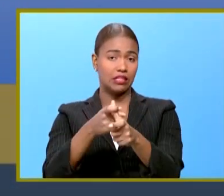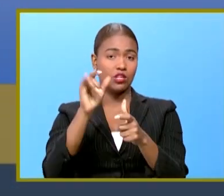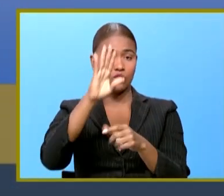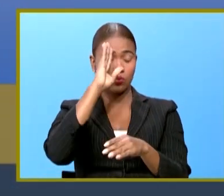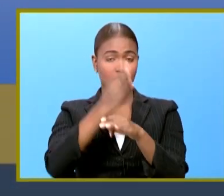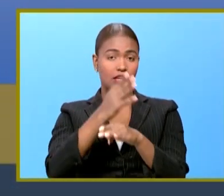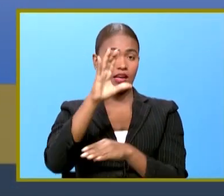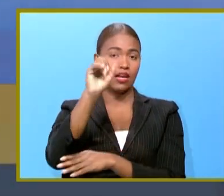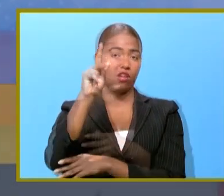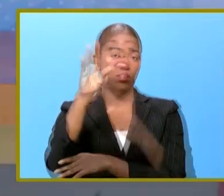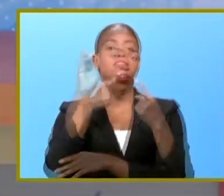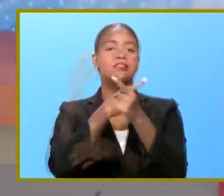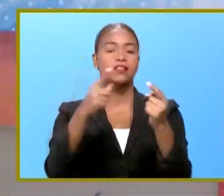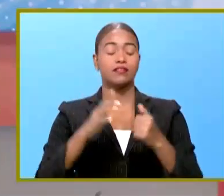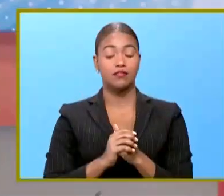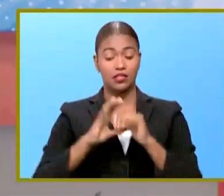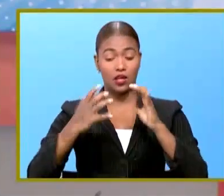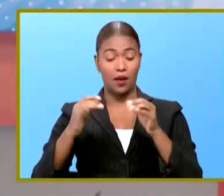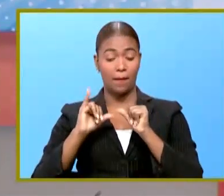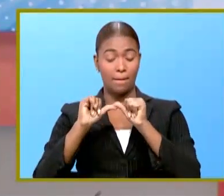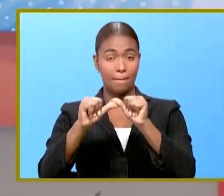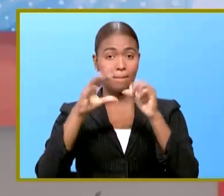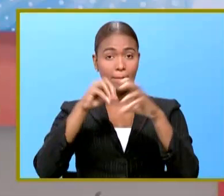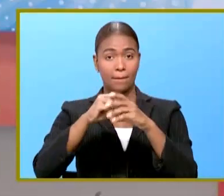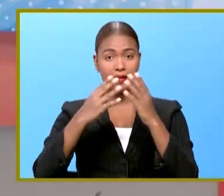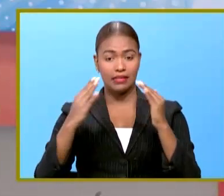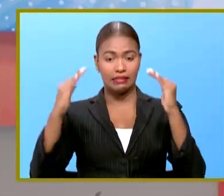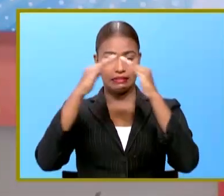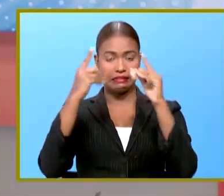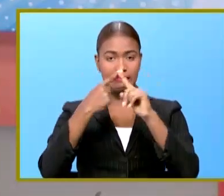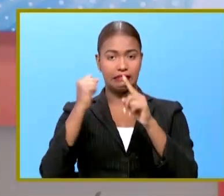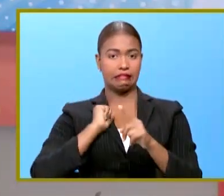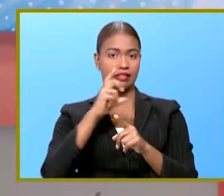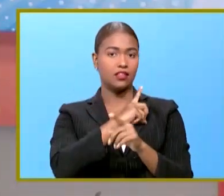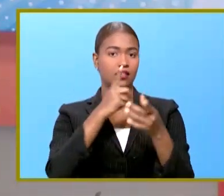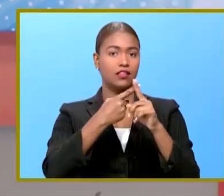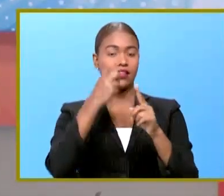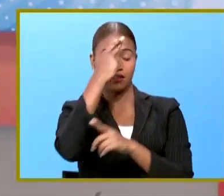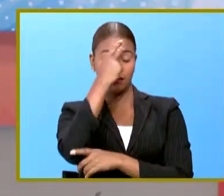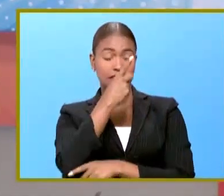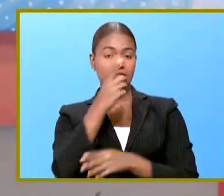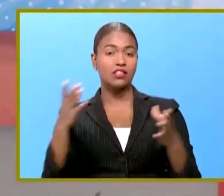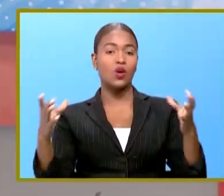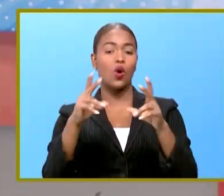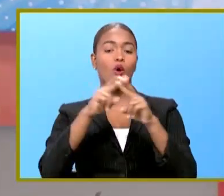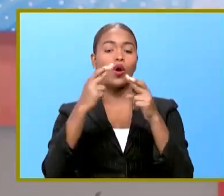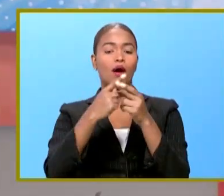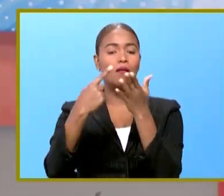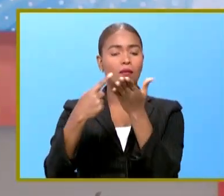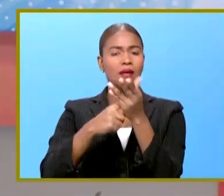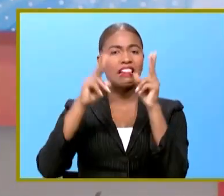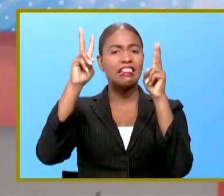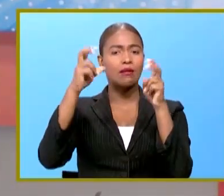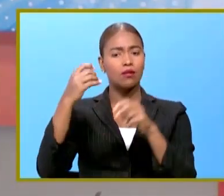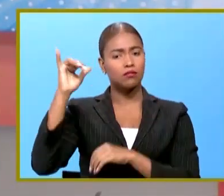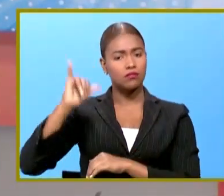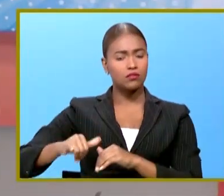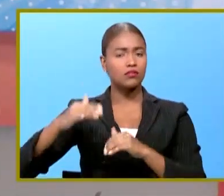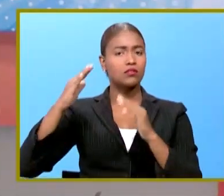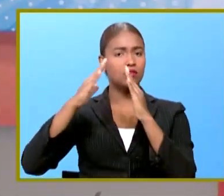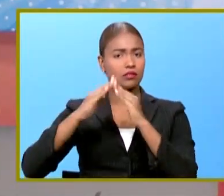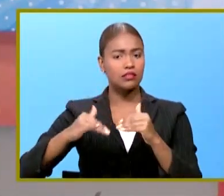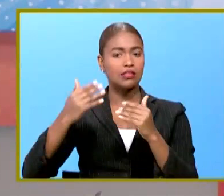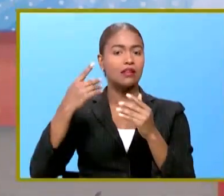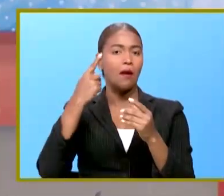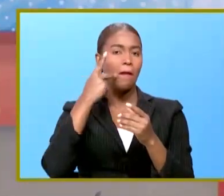Carolina fortaleza la comisión permanente de hacienda del senado de la república se reunió para conocer temas que estaban pendientes de